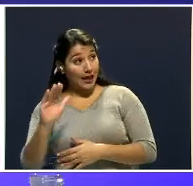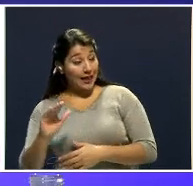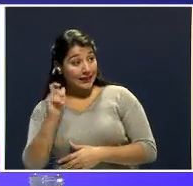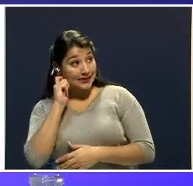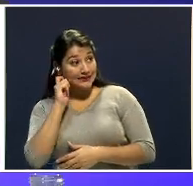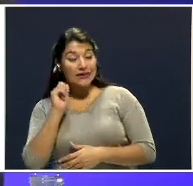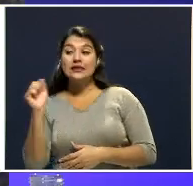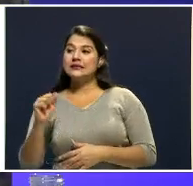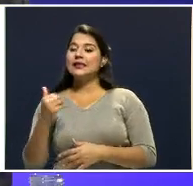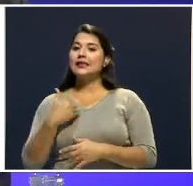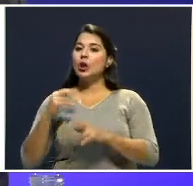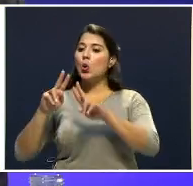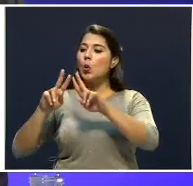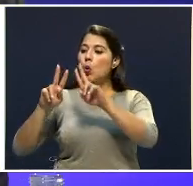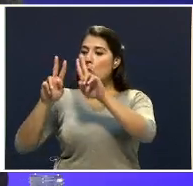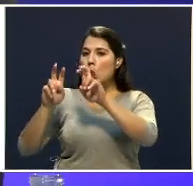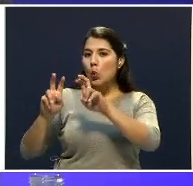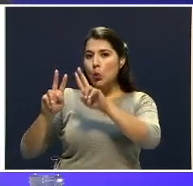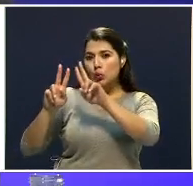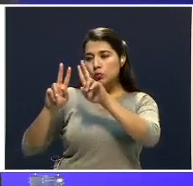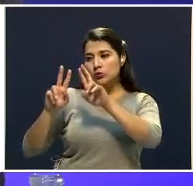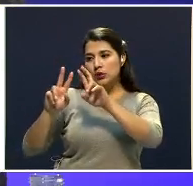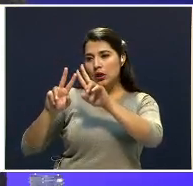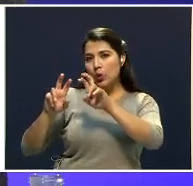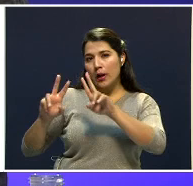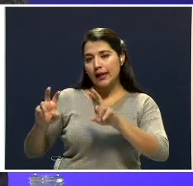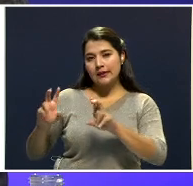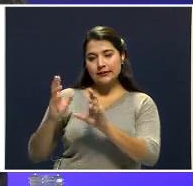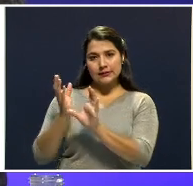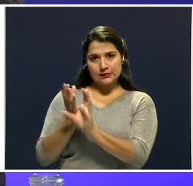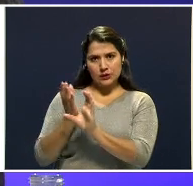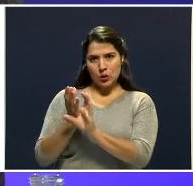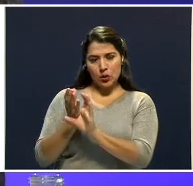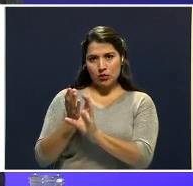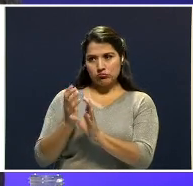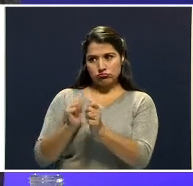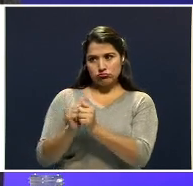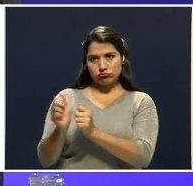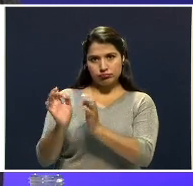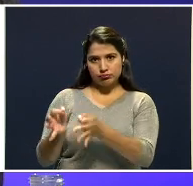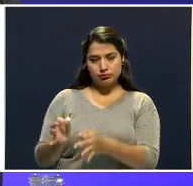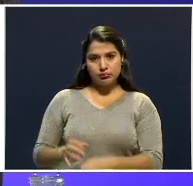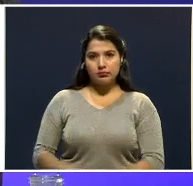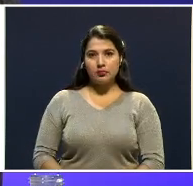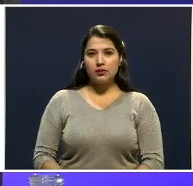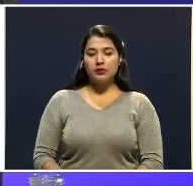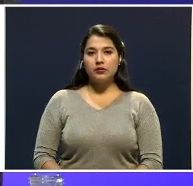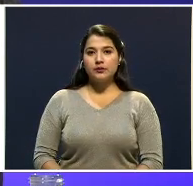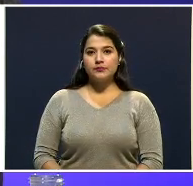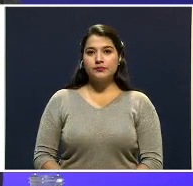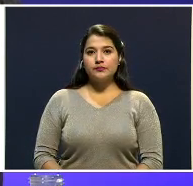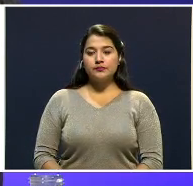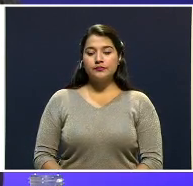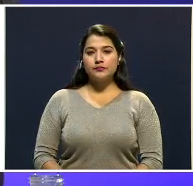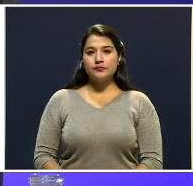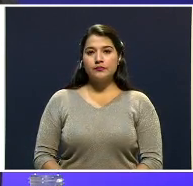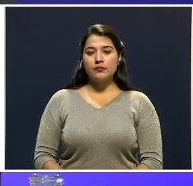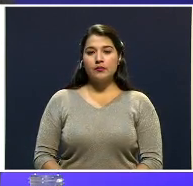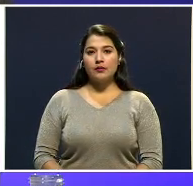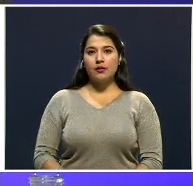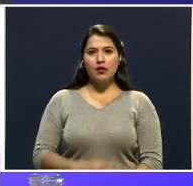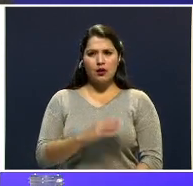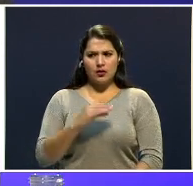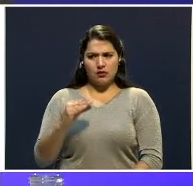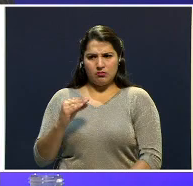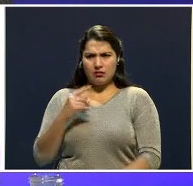está, que está, que está portando la policía y este, el dictamen